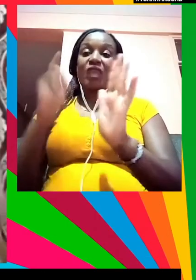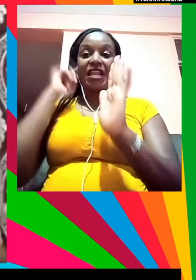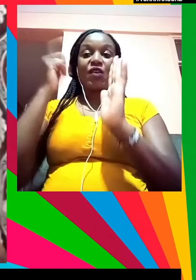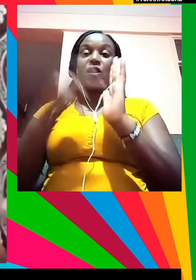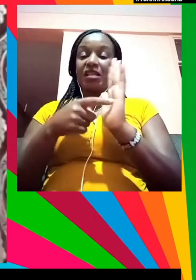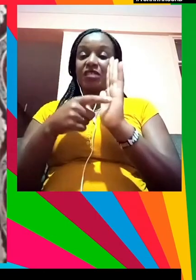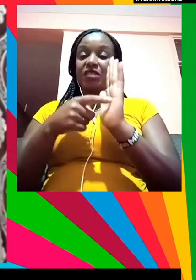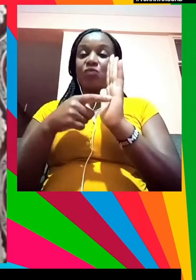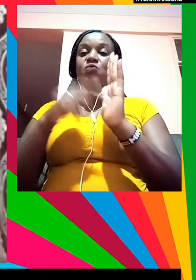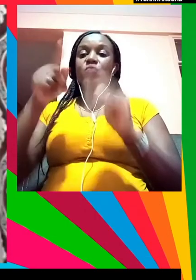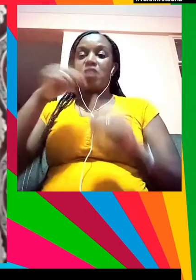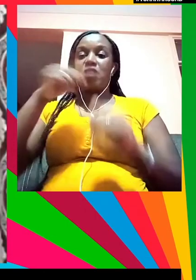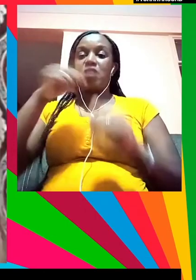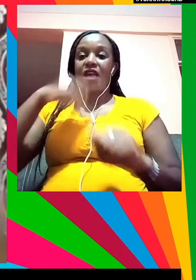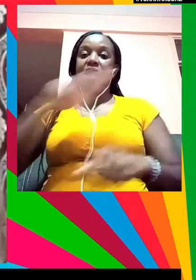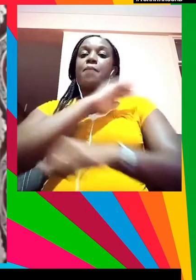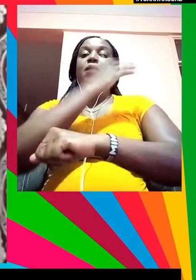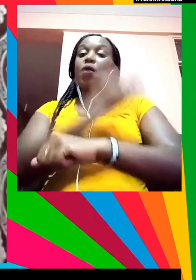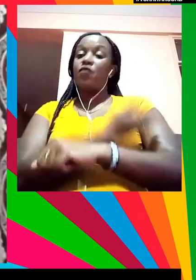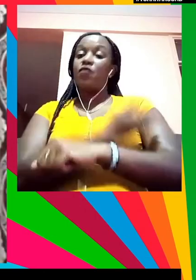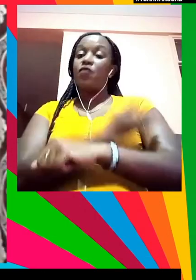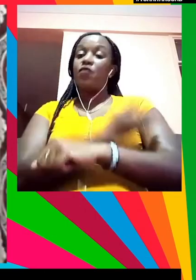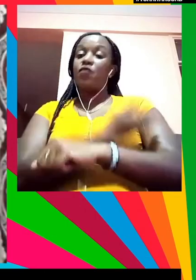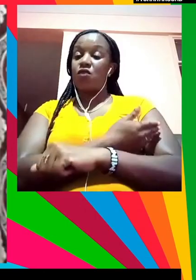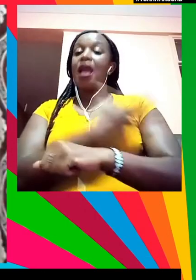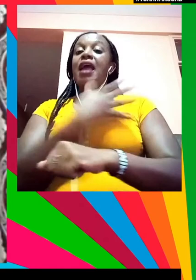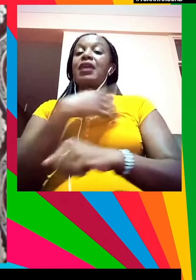somos capaces tenemos ideas y energía